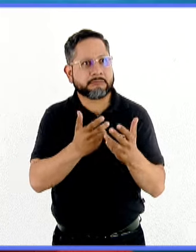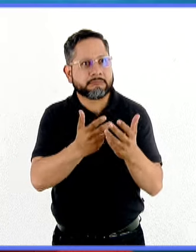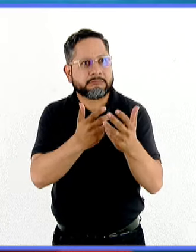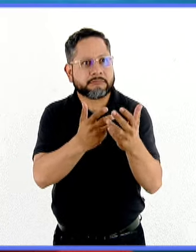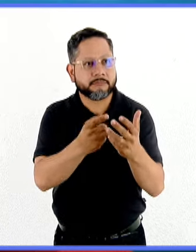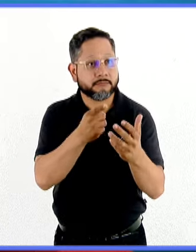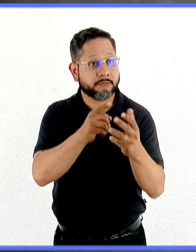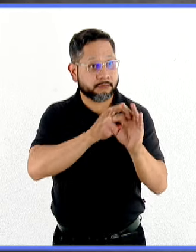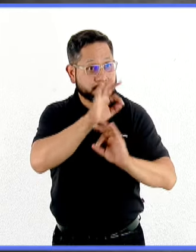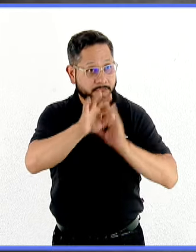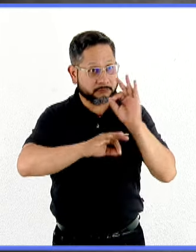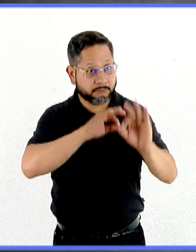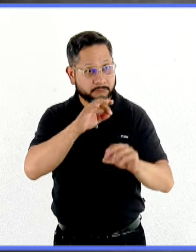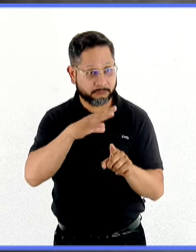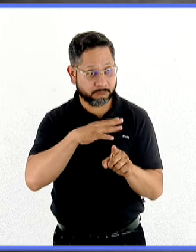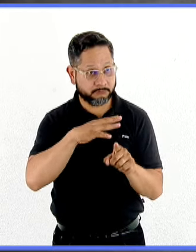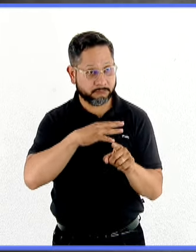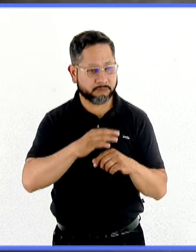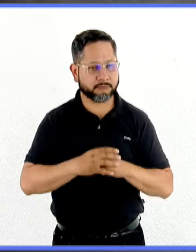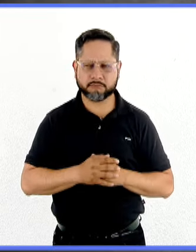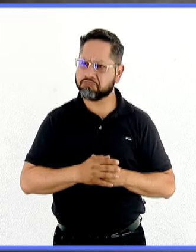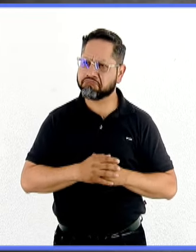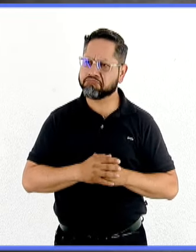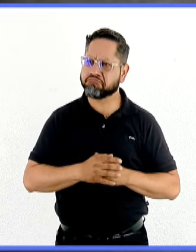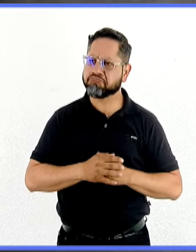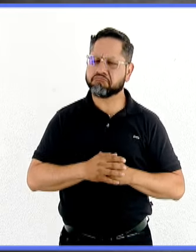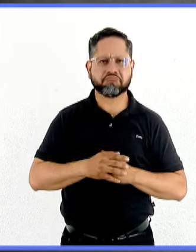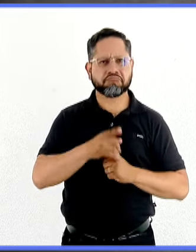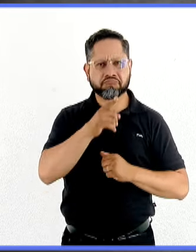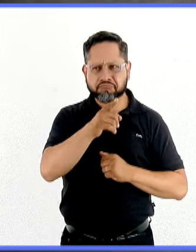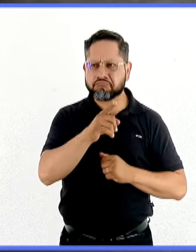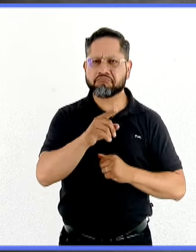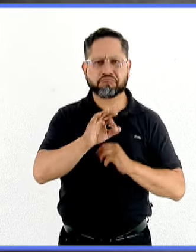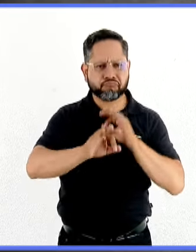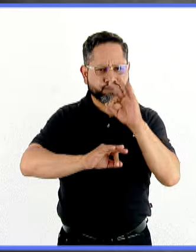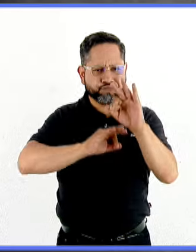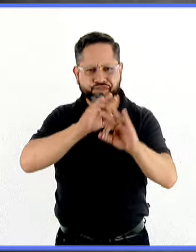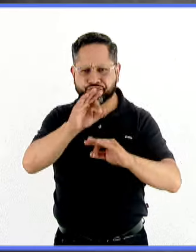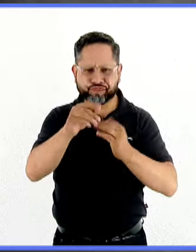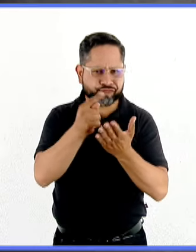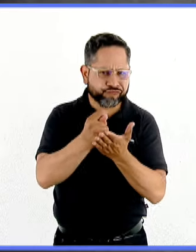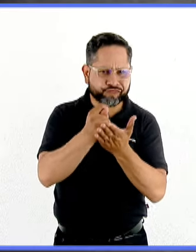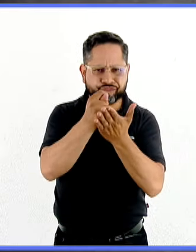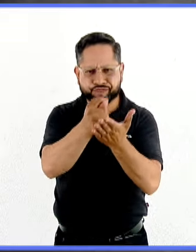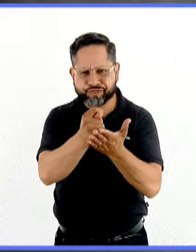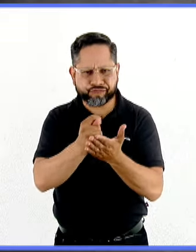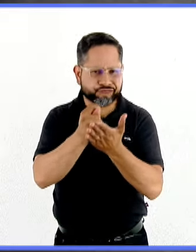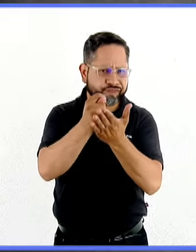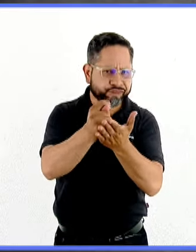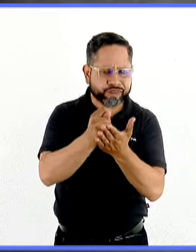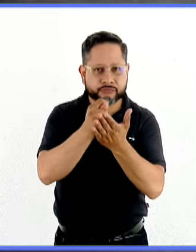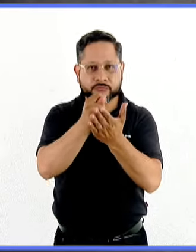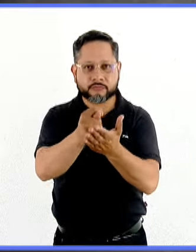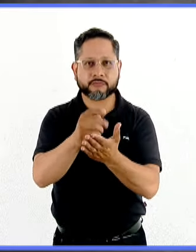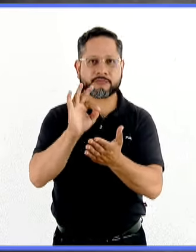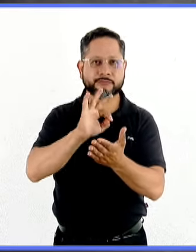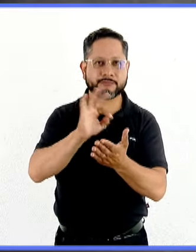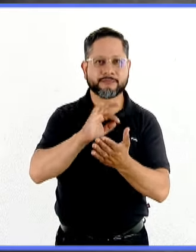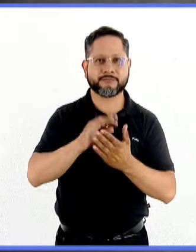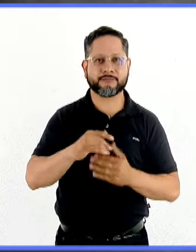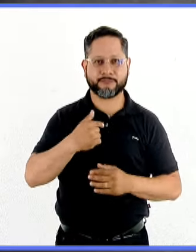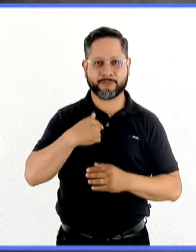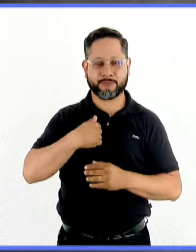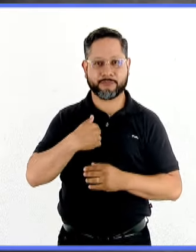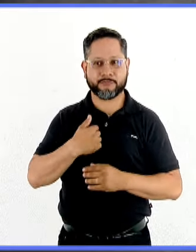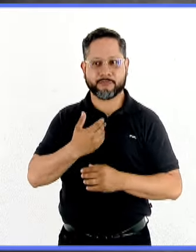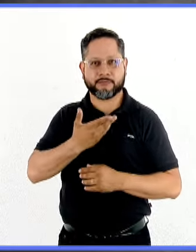Sí, en realidad, muchas ocasiones se empiezan a trabajar el hecho de que se pueda disminuir el número de veces que hago